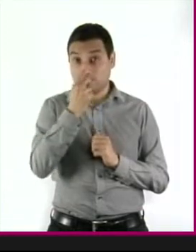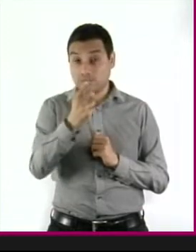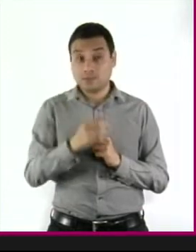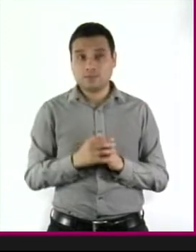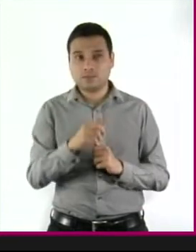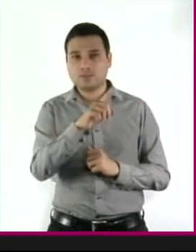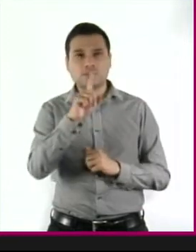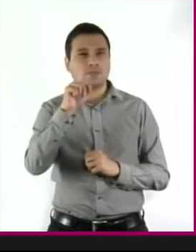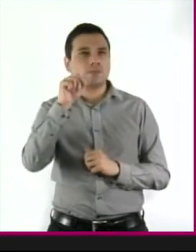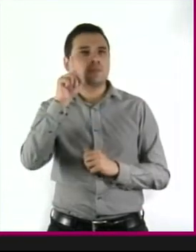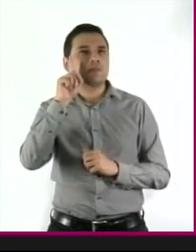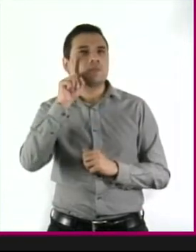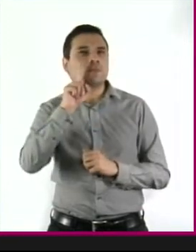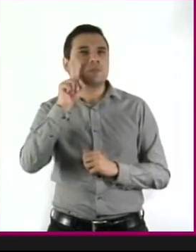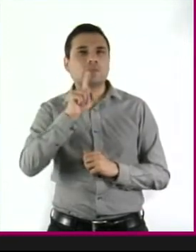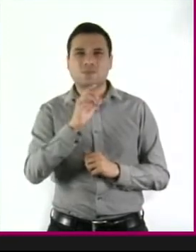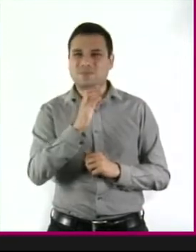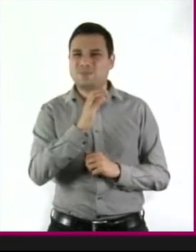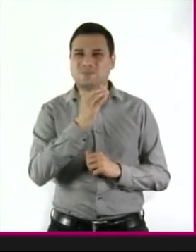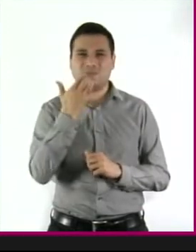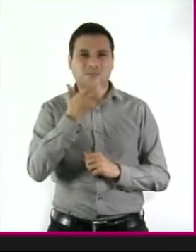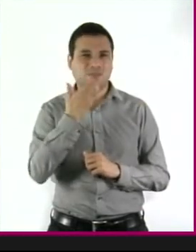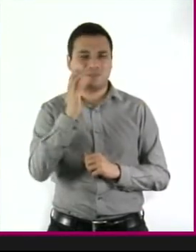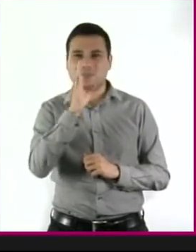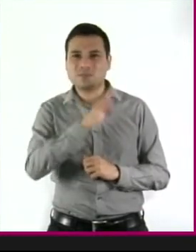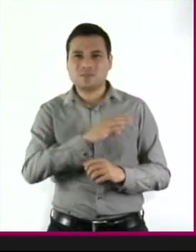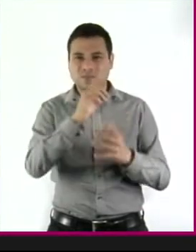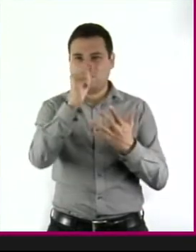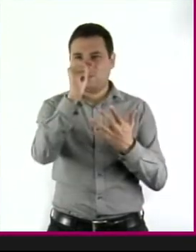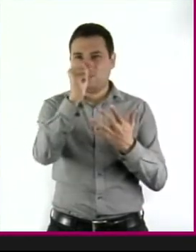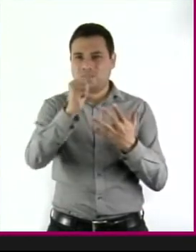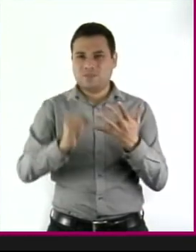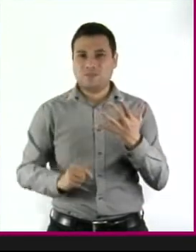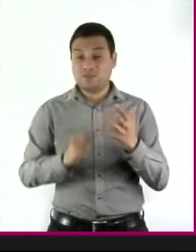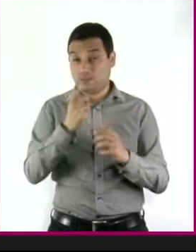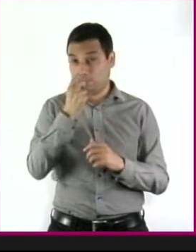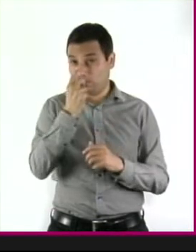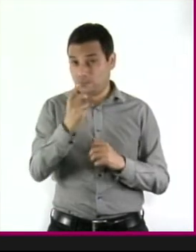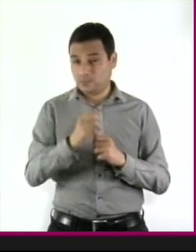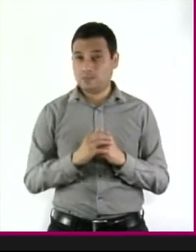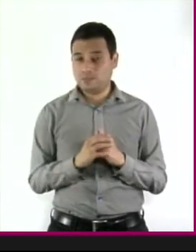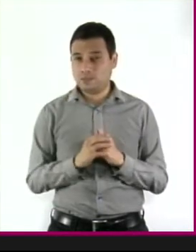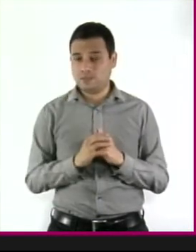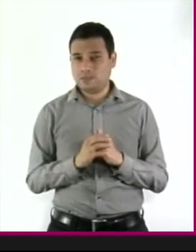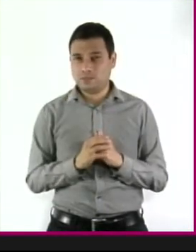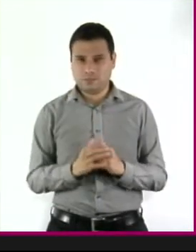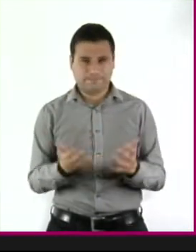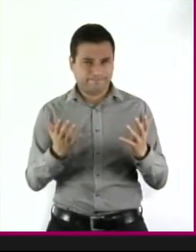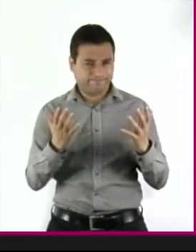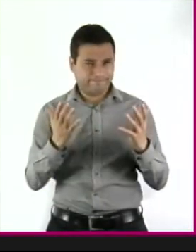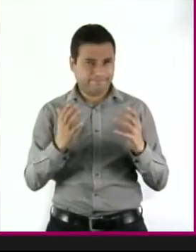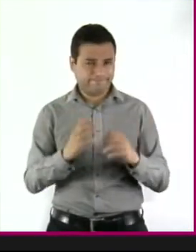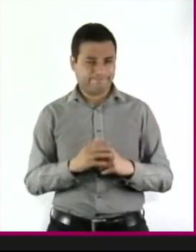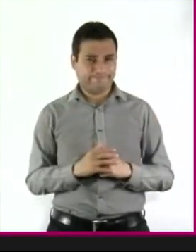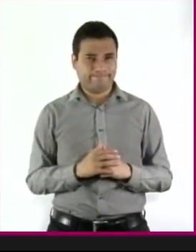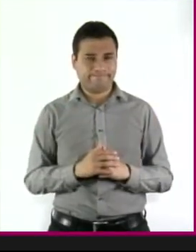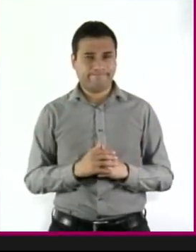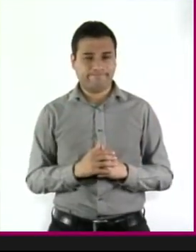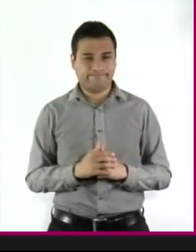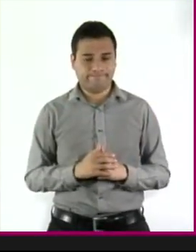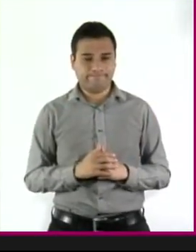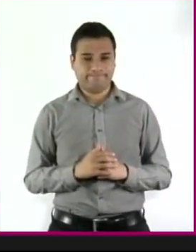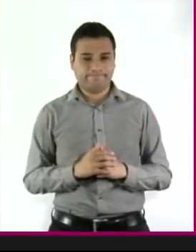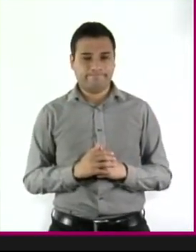los vicios comunes a las mujeres de Roma. Pero lo peor, causa de tantas dificultades prácticas,